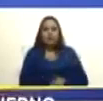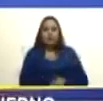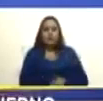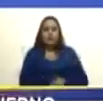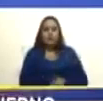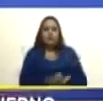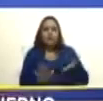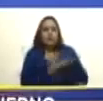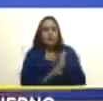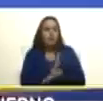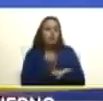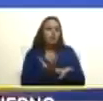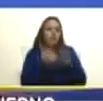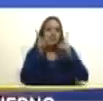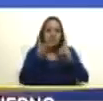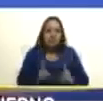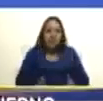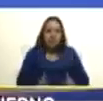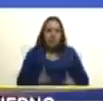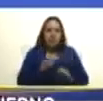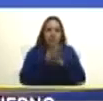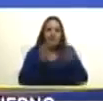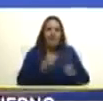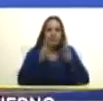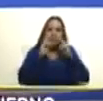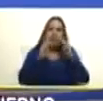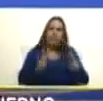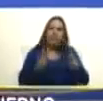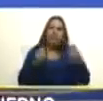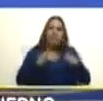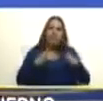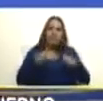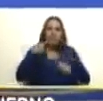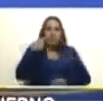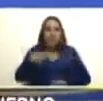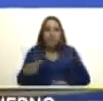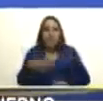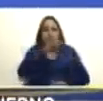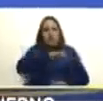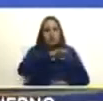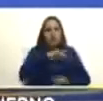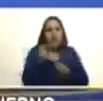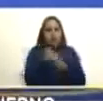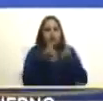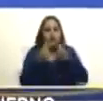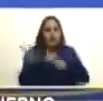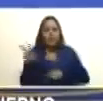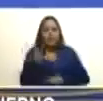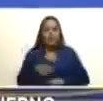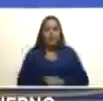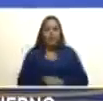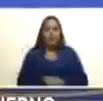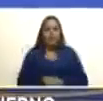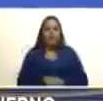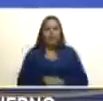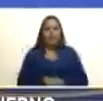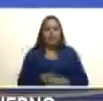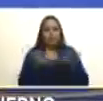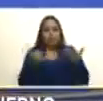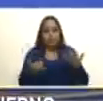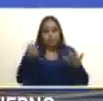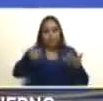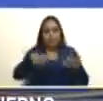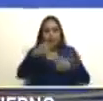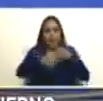particular manera de ver la vida política social y económica de Venezuela le corresponde a esta